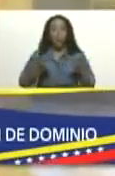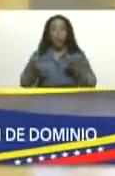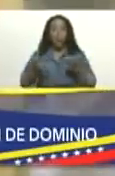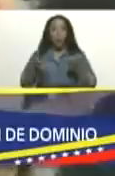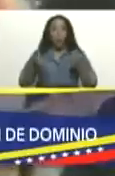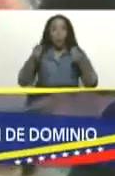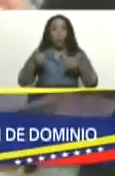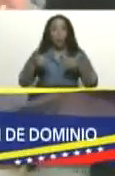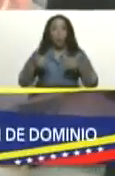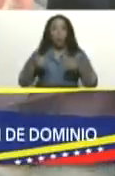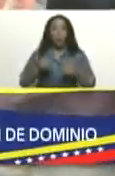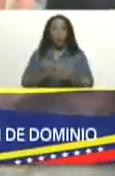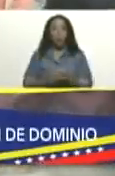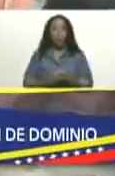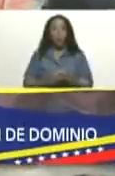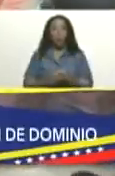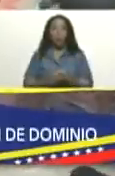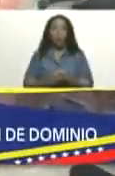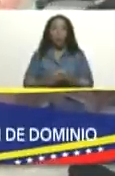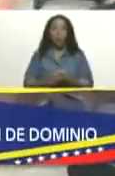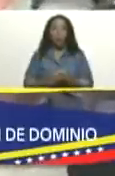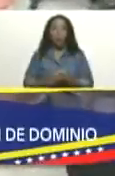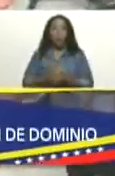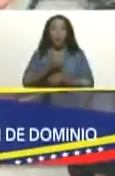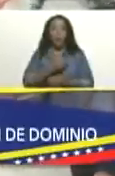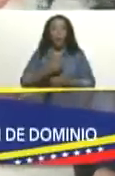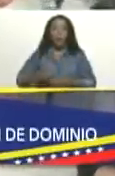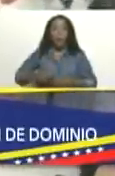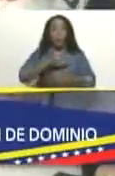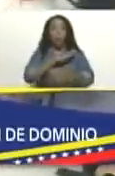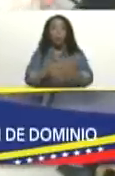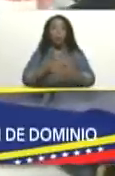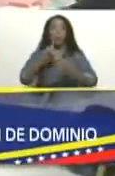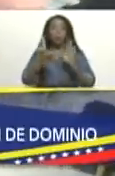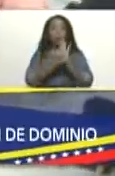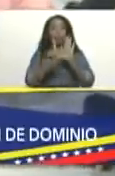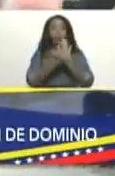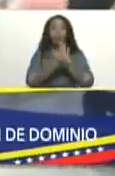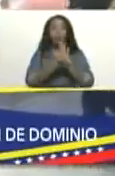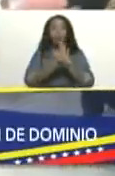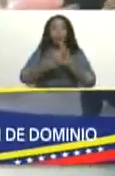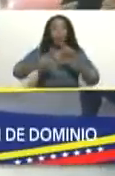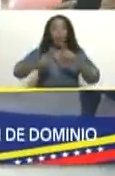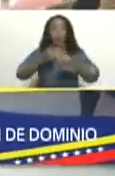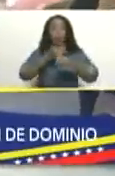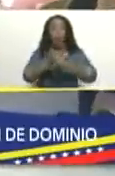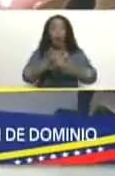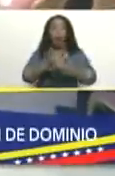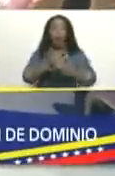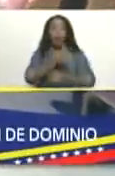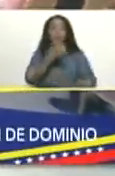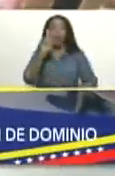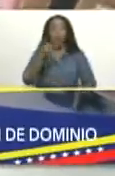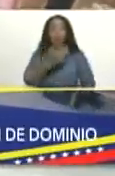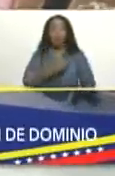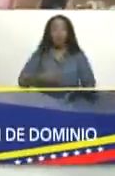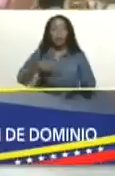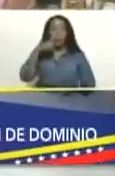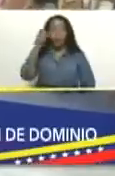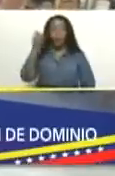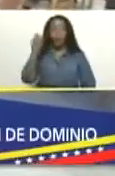estos. Allí se le ha entregado el presidente del Poder Legislativo, doctor Jorge Rodríguez, al presidente de la República Bolivariana de Venezuela, Nicolás